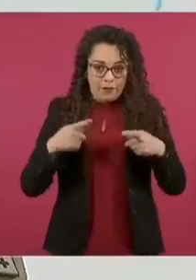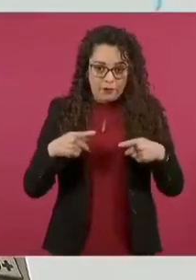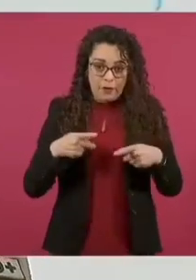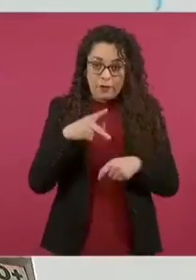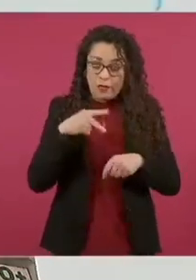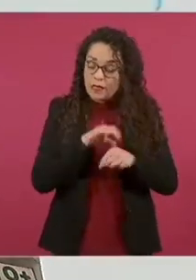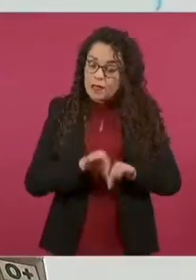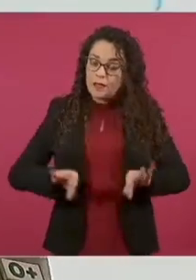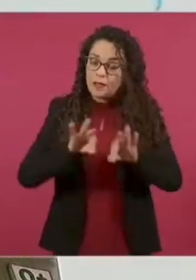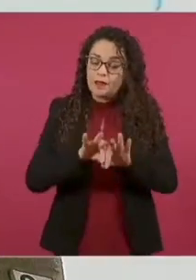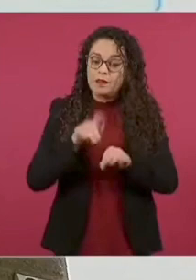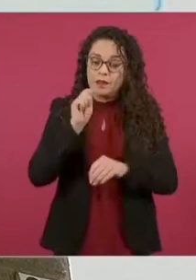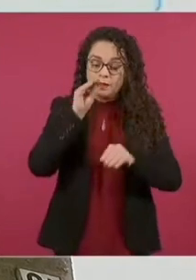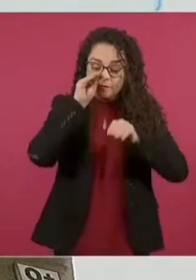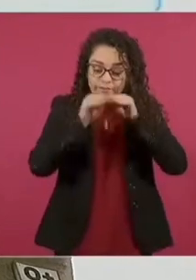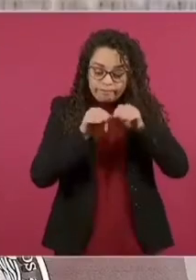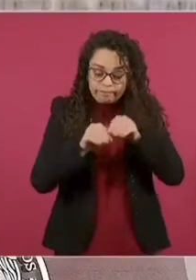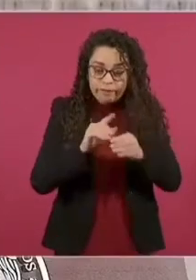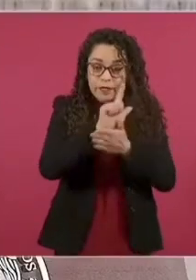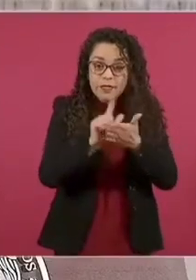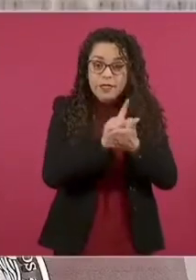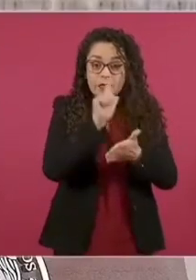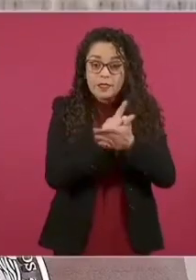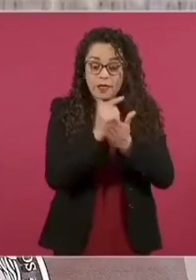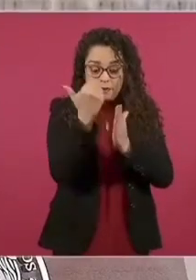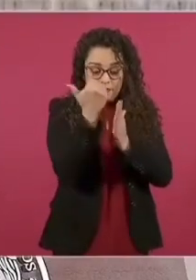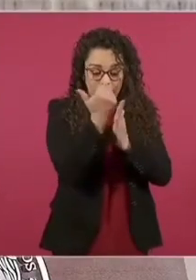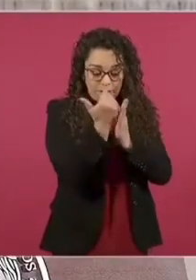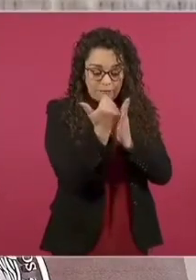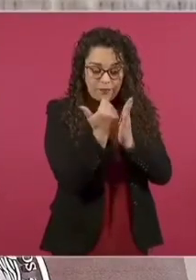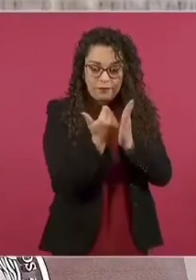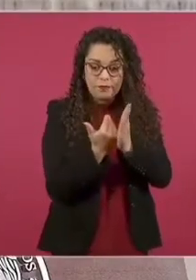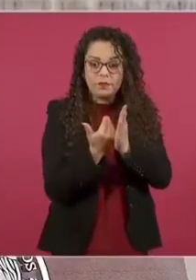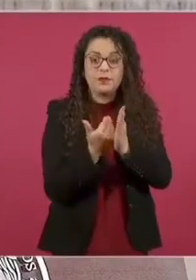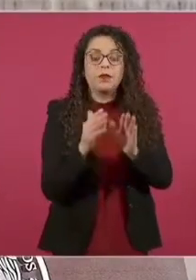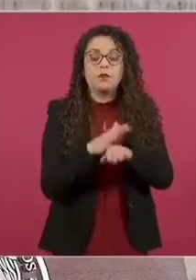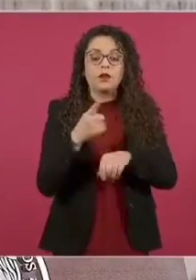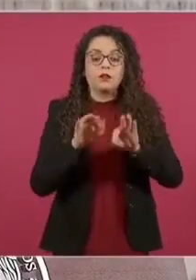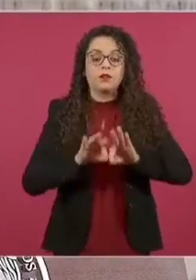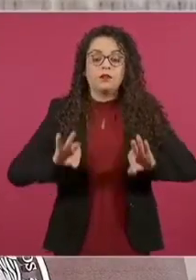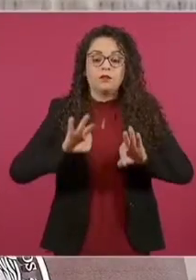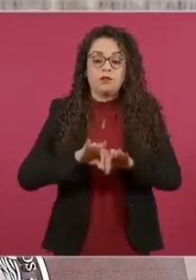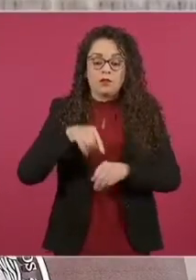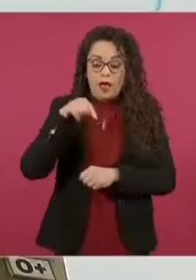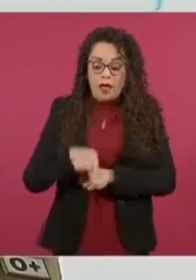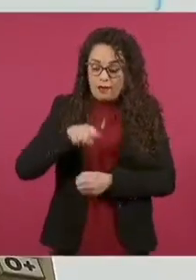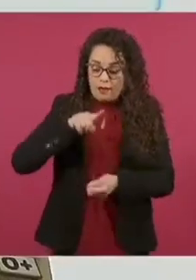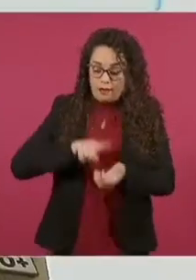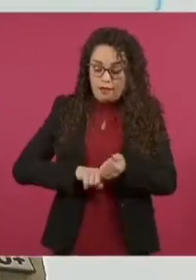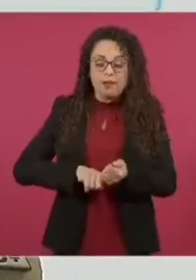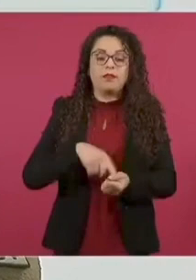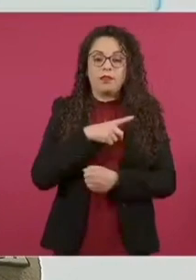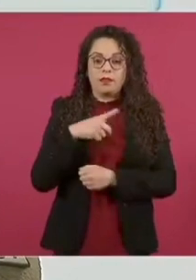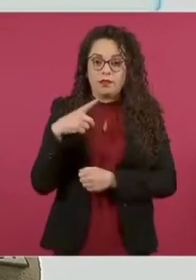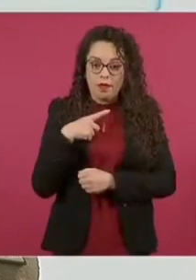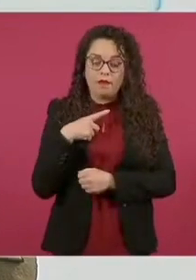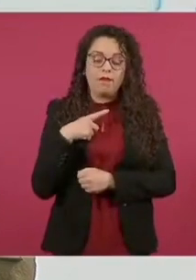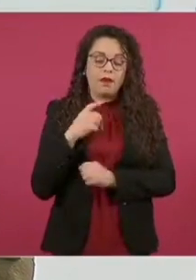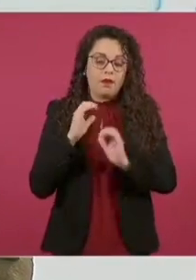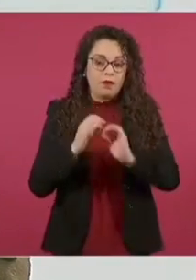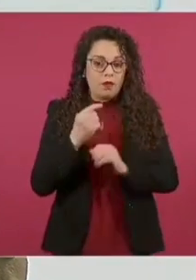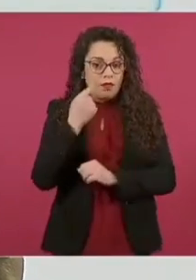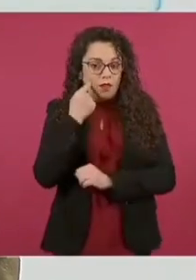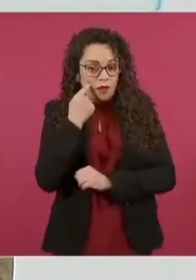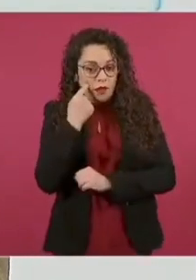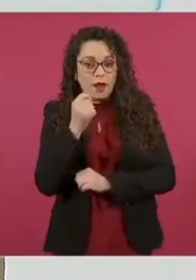legales para seguir apoyando esta parte tan importante que es la seguridad interior y la seguridad pública. También la